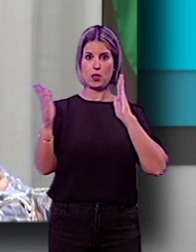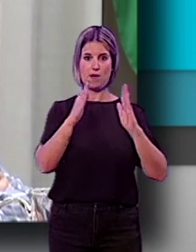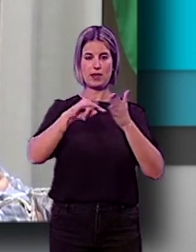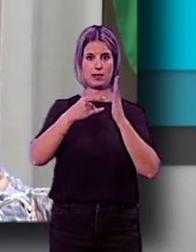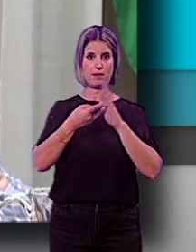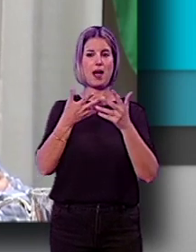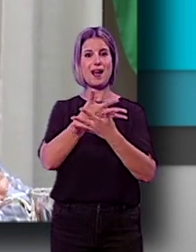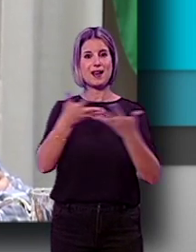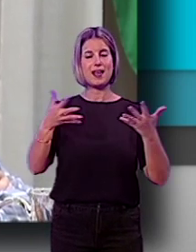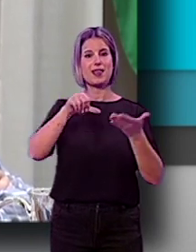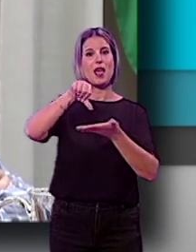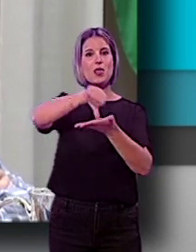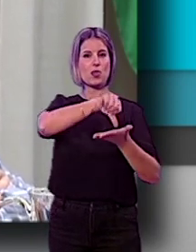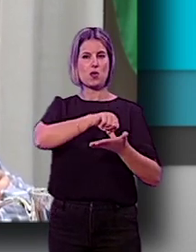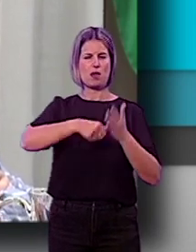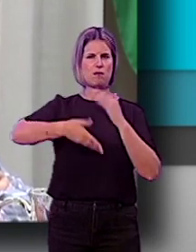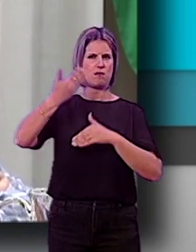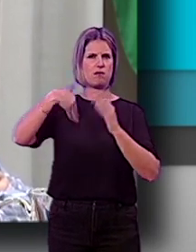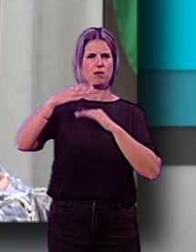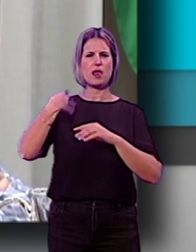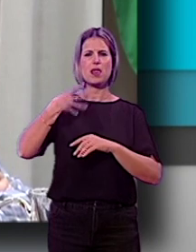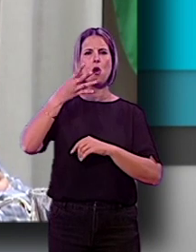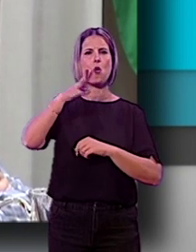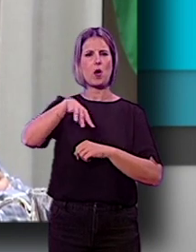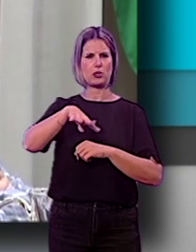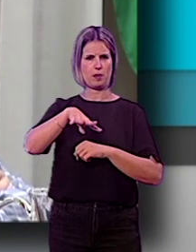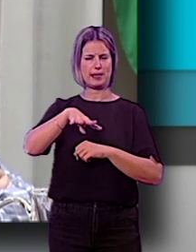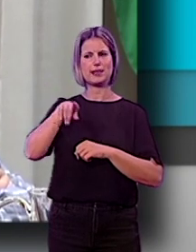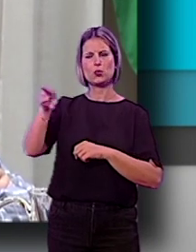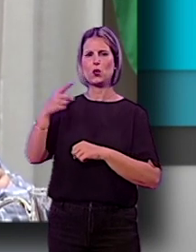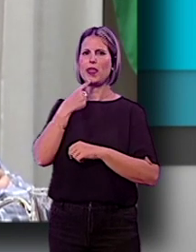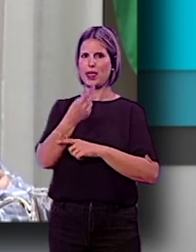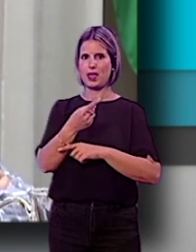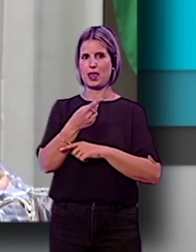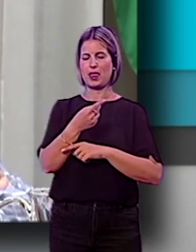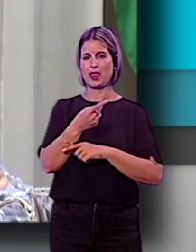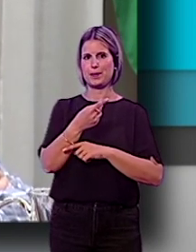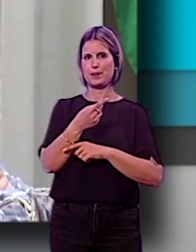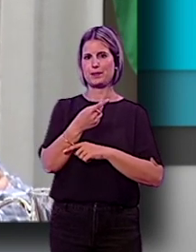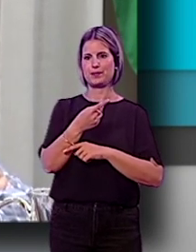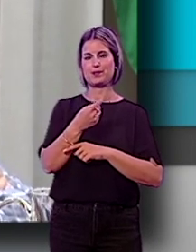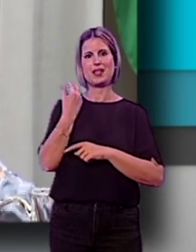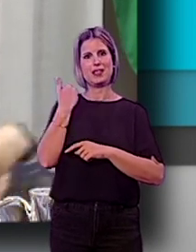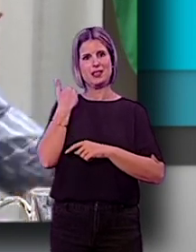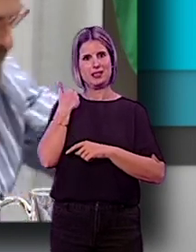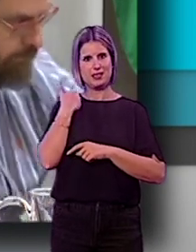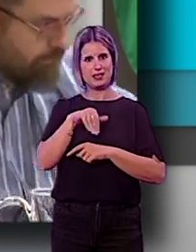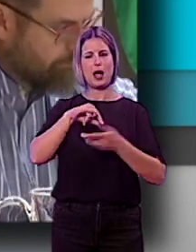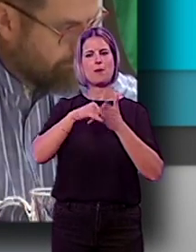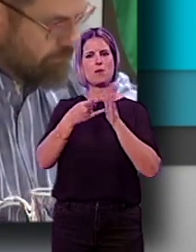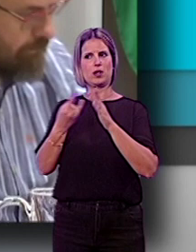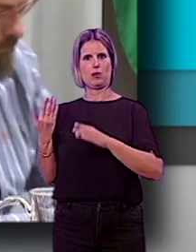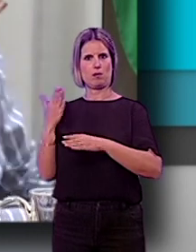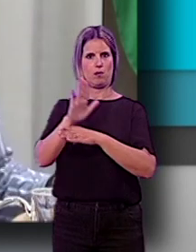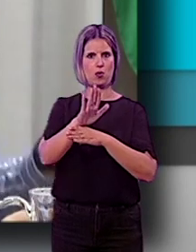de Grandes Ciudades. Ya hace cuatro meses usted dijo que habían presentado el proyecto.